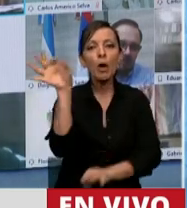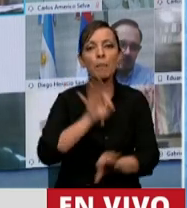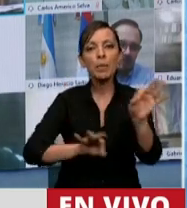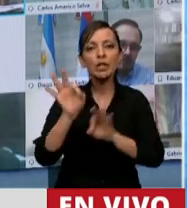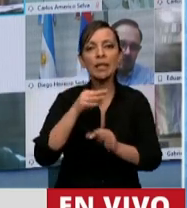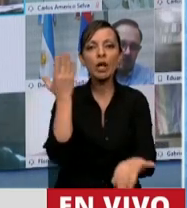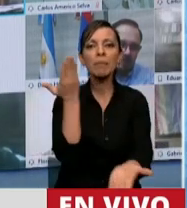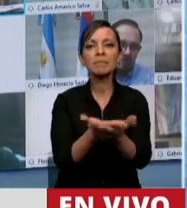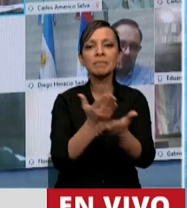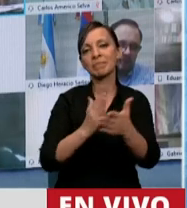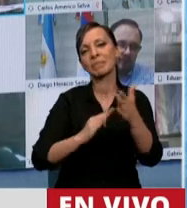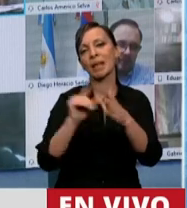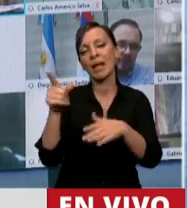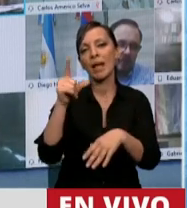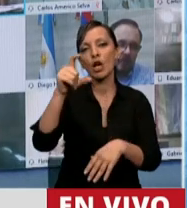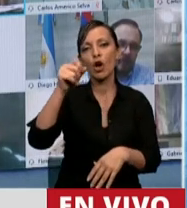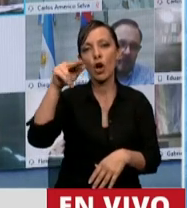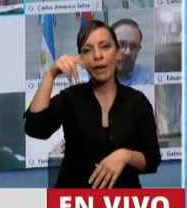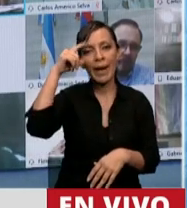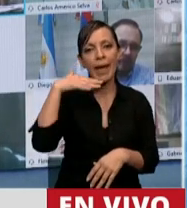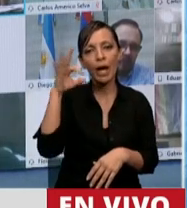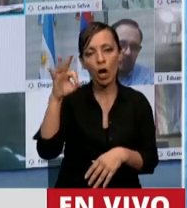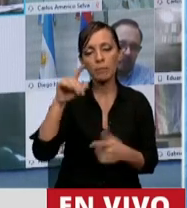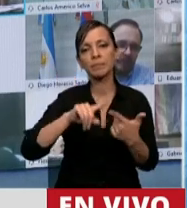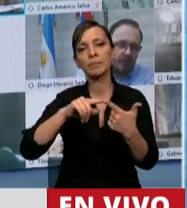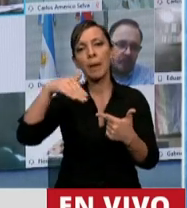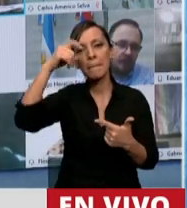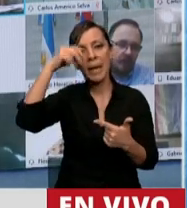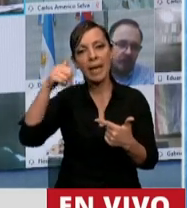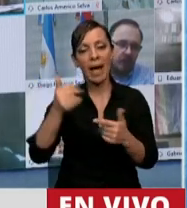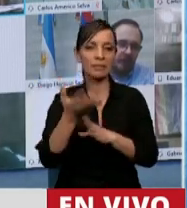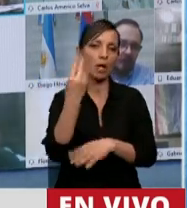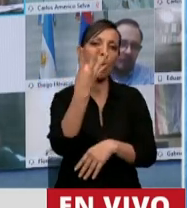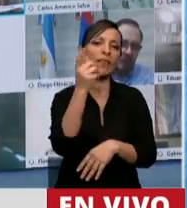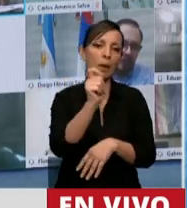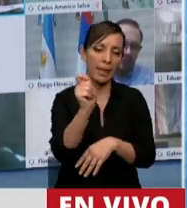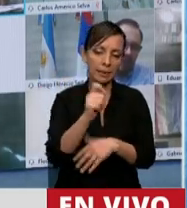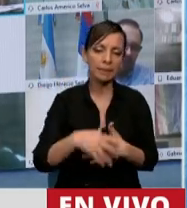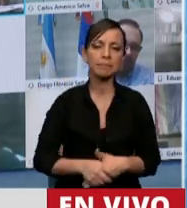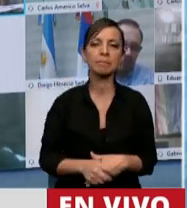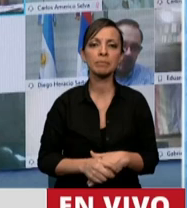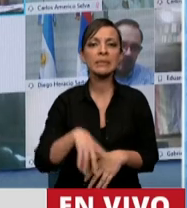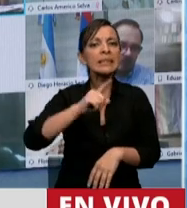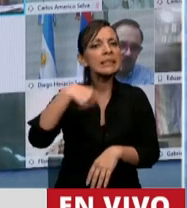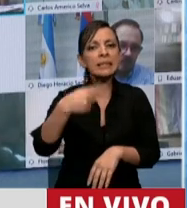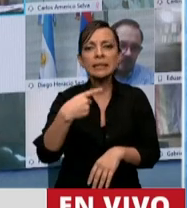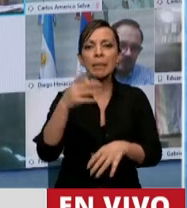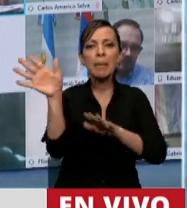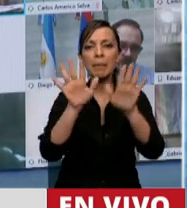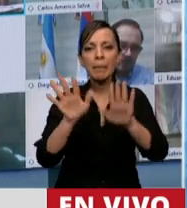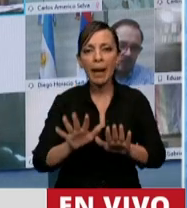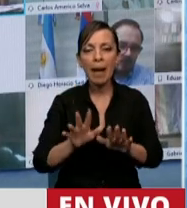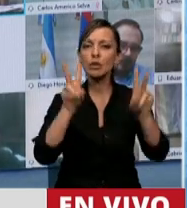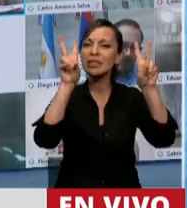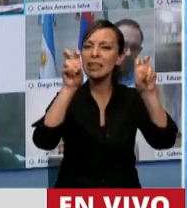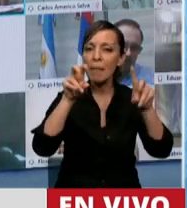en cabeza del diputado Cornejo y del diputado Mena, ya por 4 meses atrás, cada vez que armamos el temario de una de